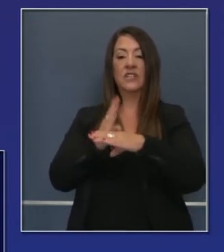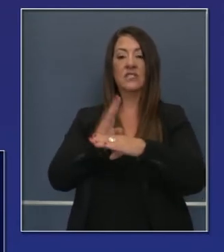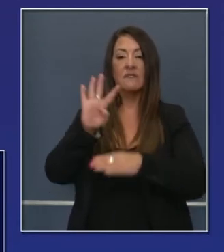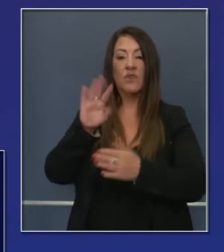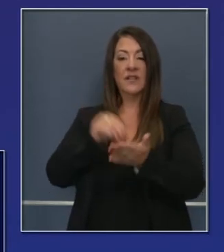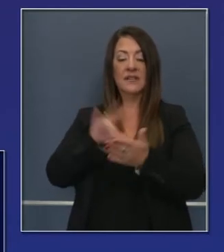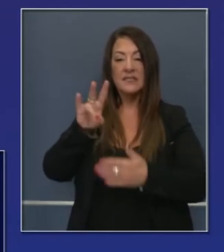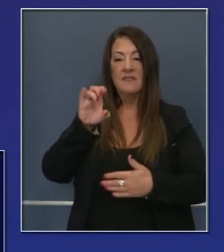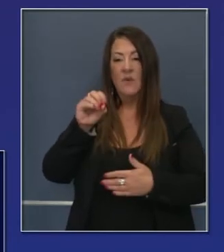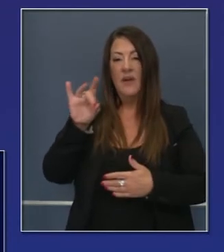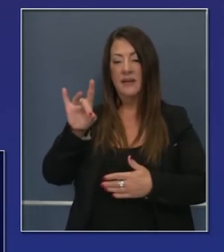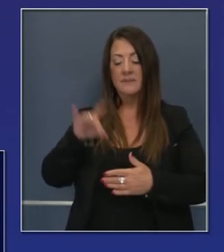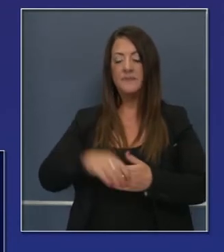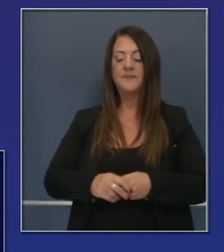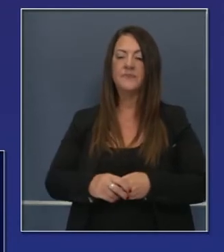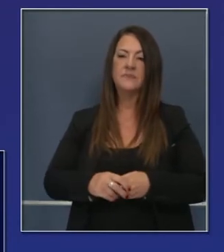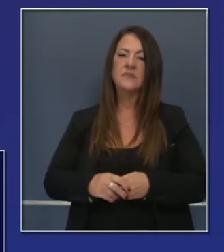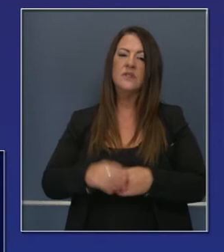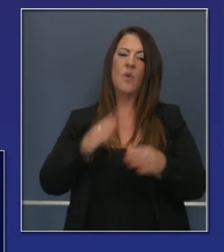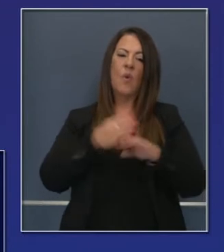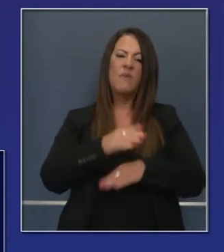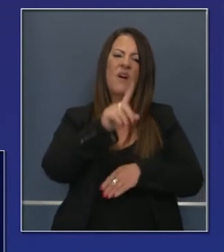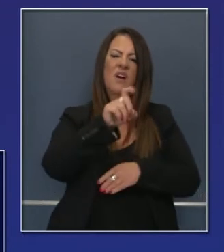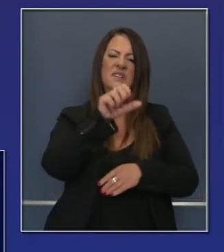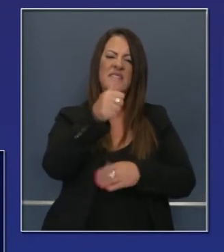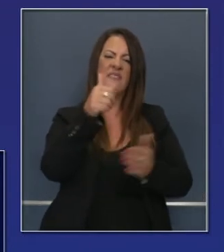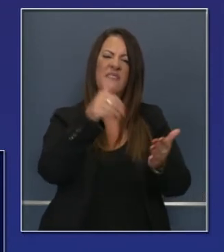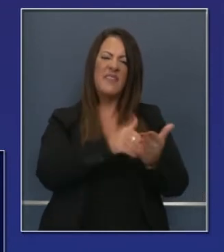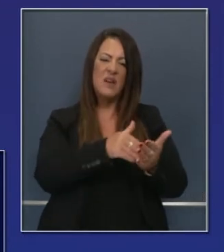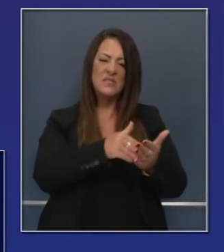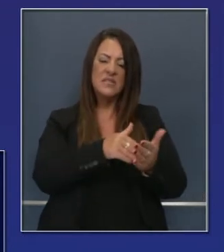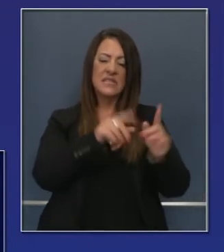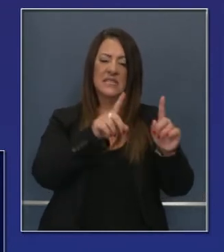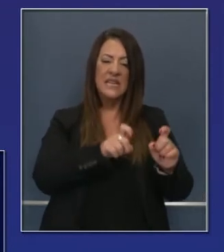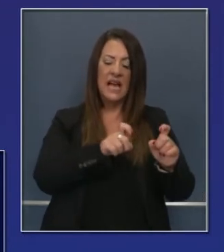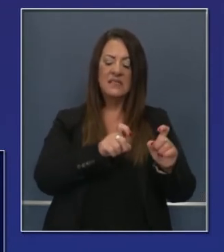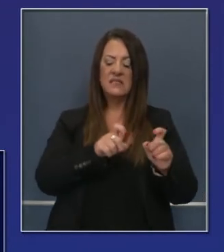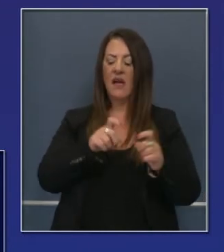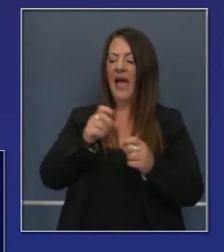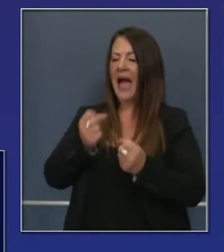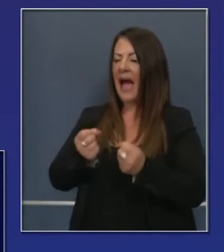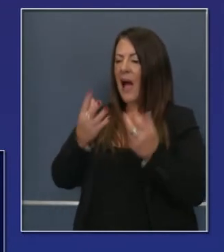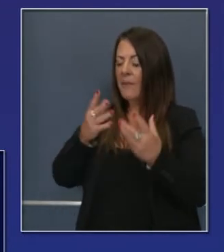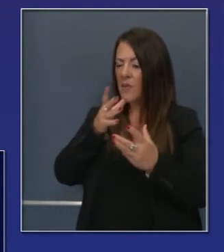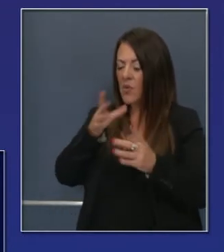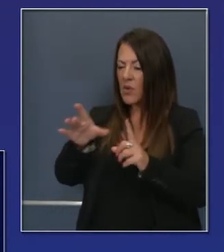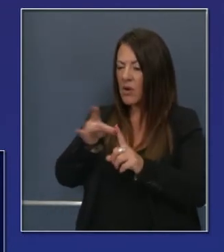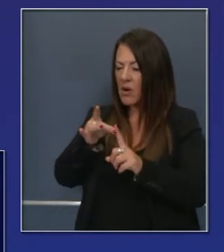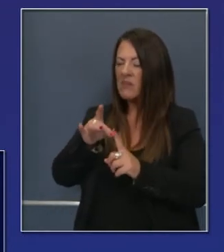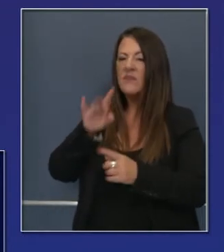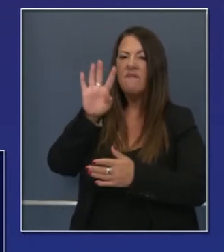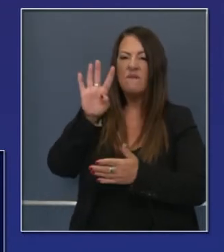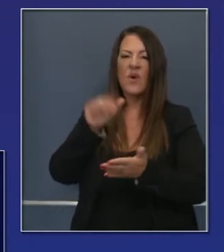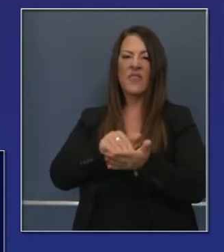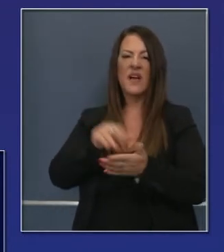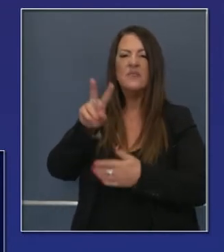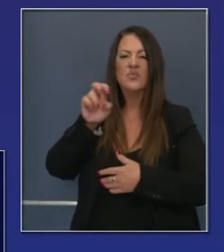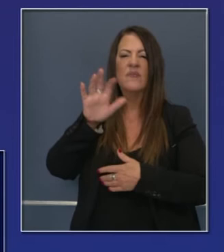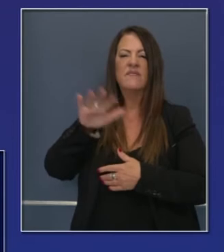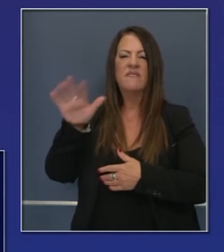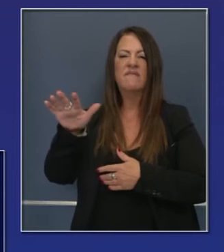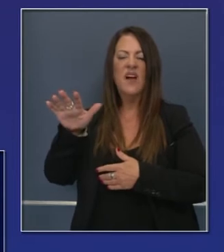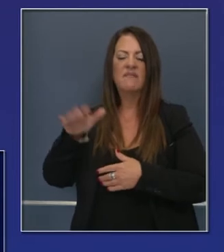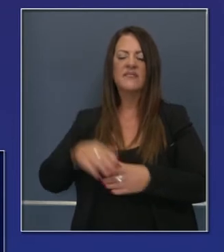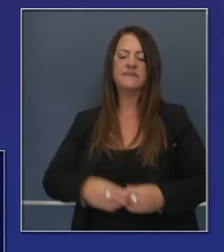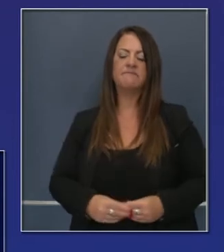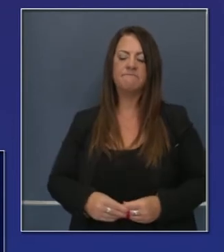pruebas diagnósticas. El número es cuatro mil doscientos cincuenta y cinco. O sea, personas